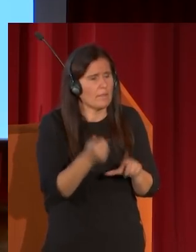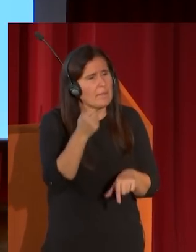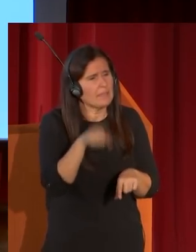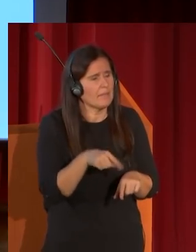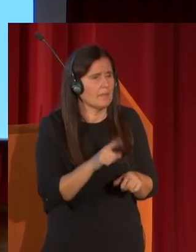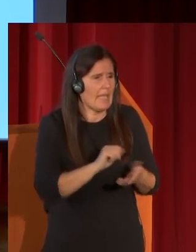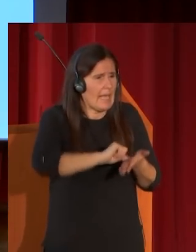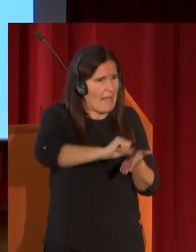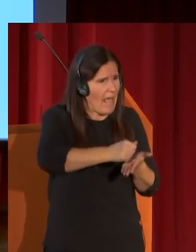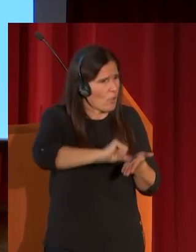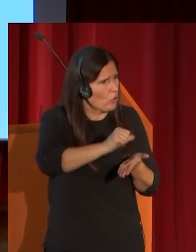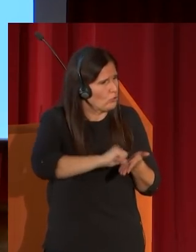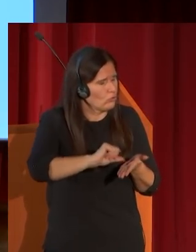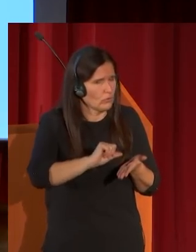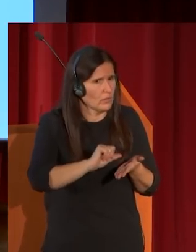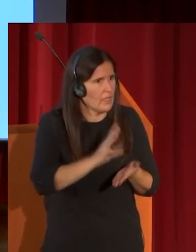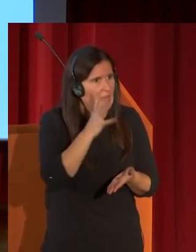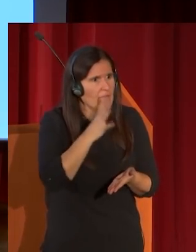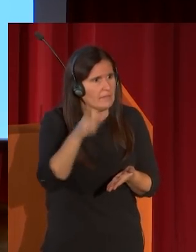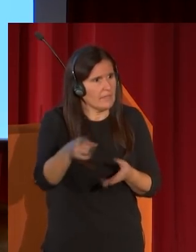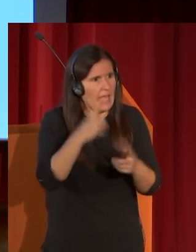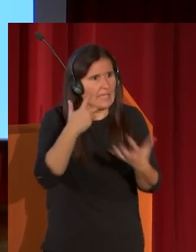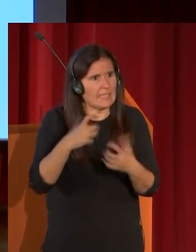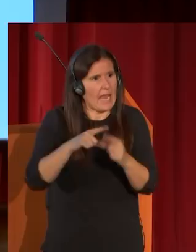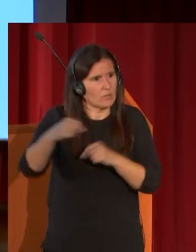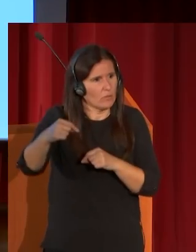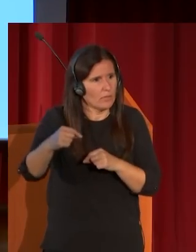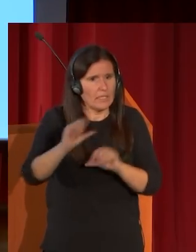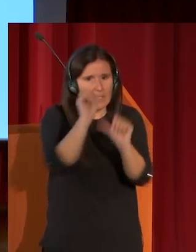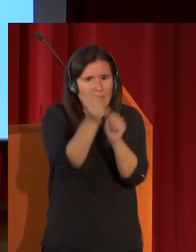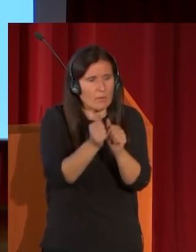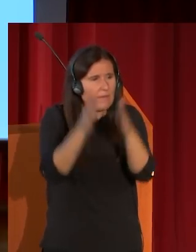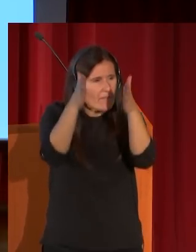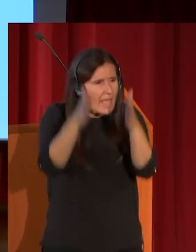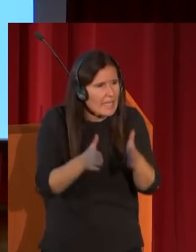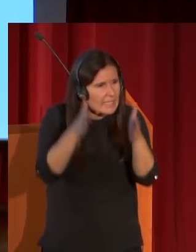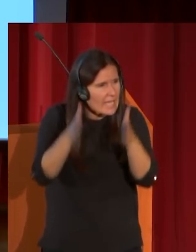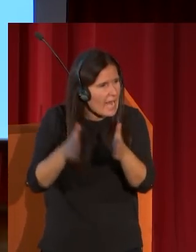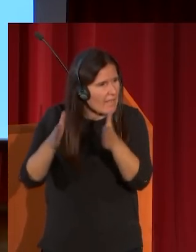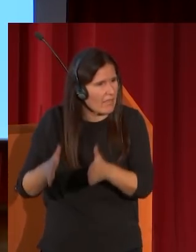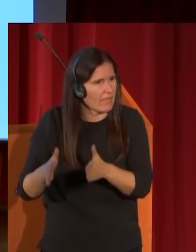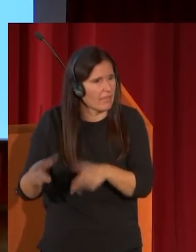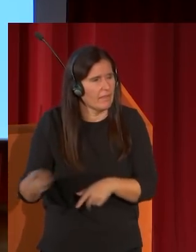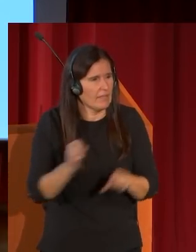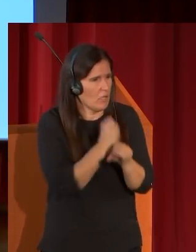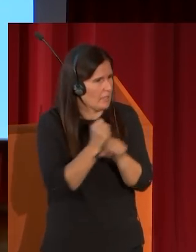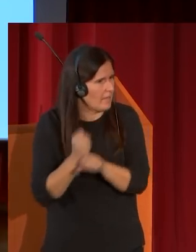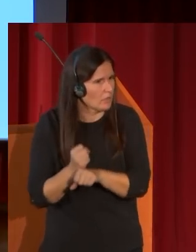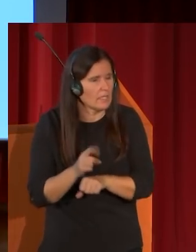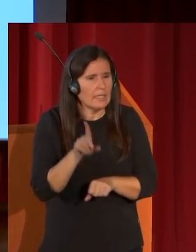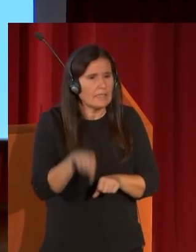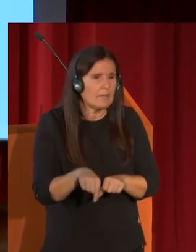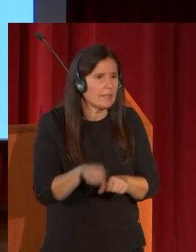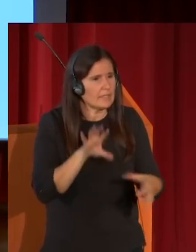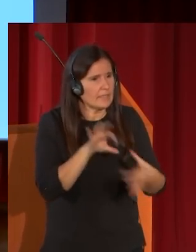y esto le fascina y de algún modo esa verticalidad que tienen estas obras y también ese